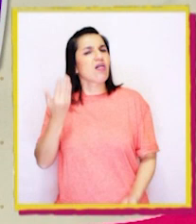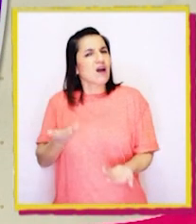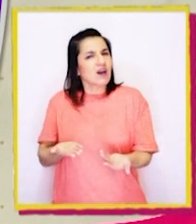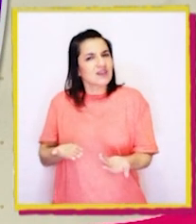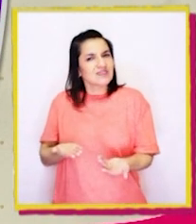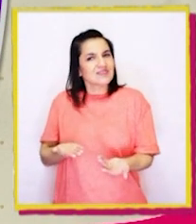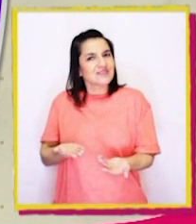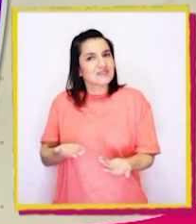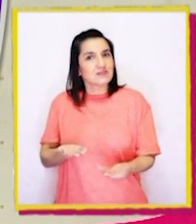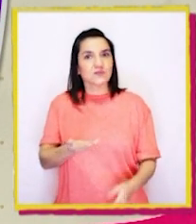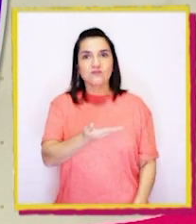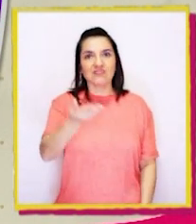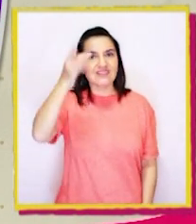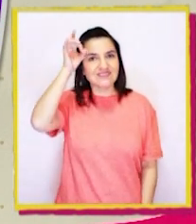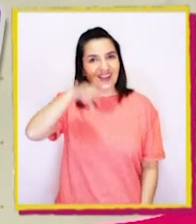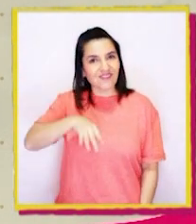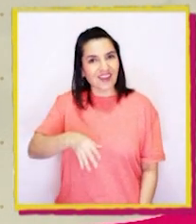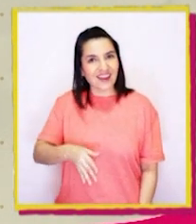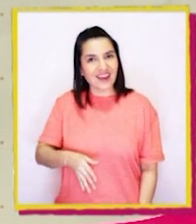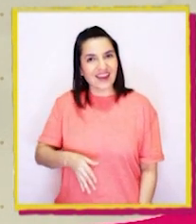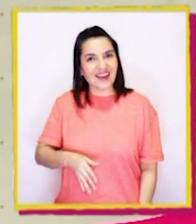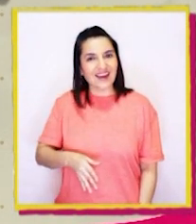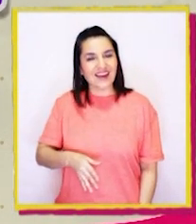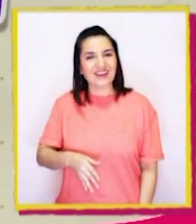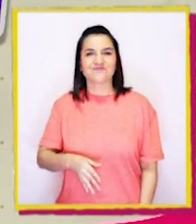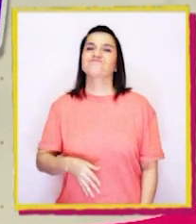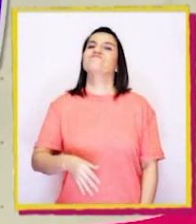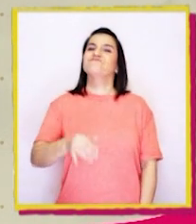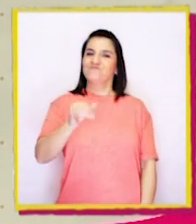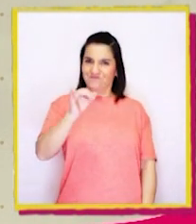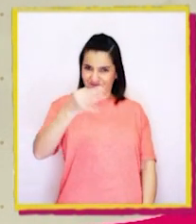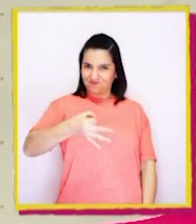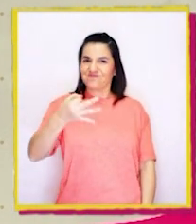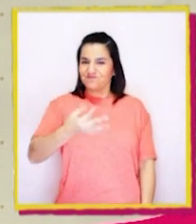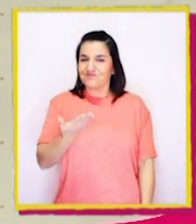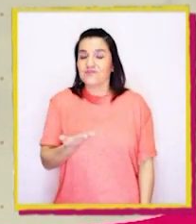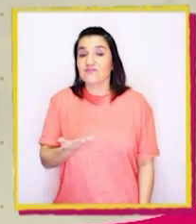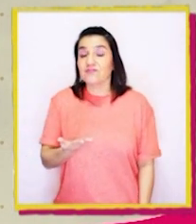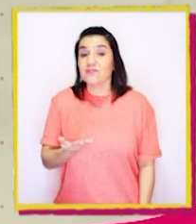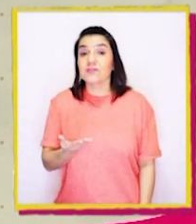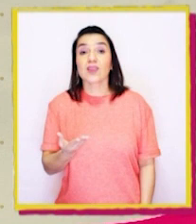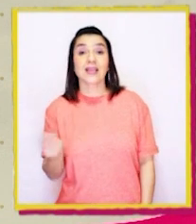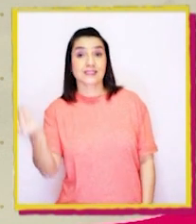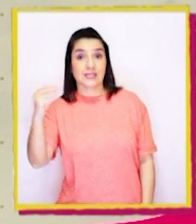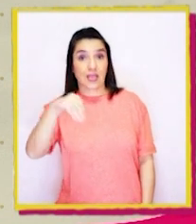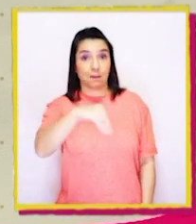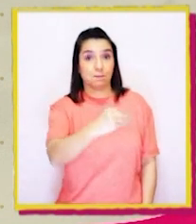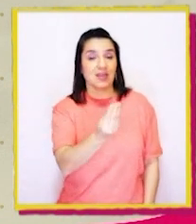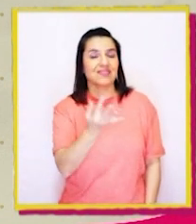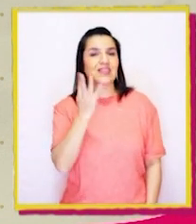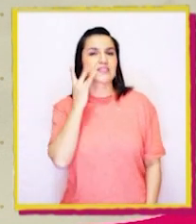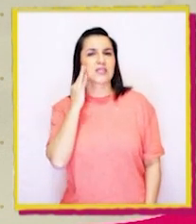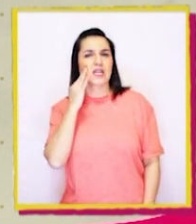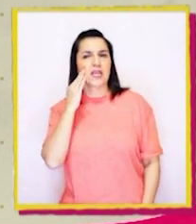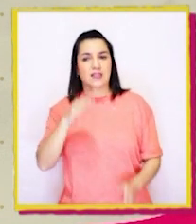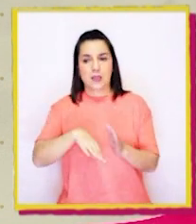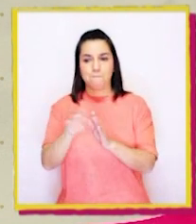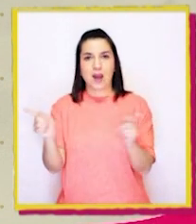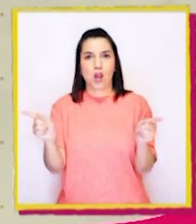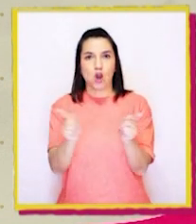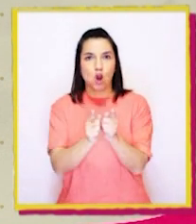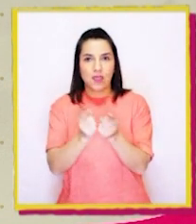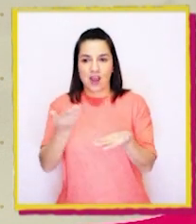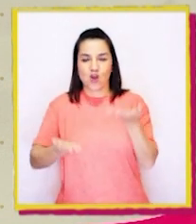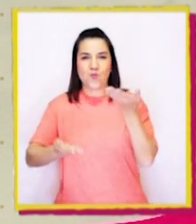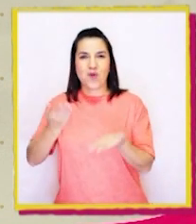¿Cómo lo supieron? Toda la razón. Porque la celeste es más corta